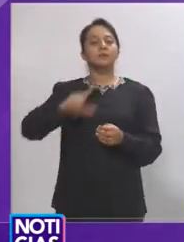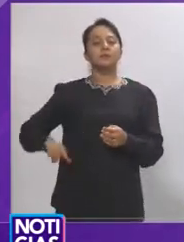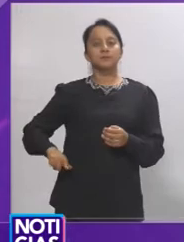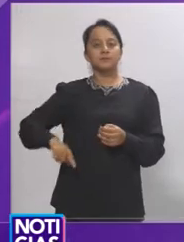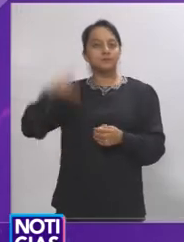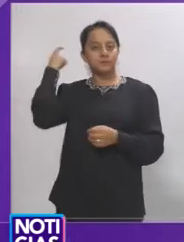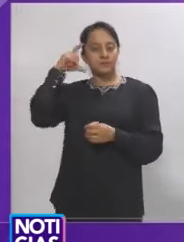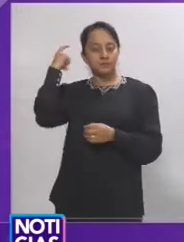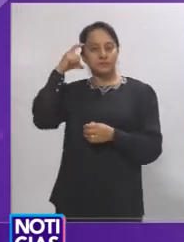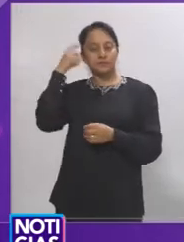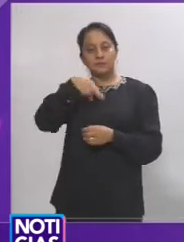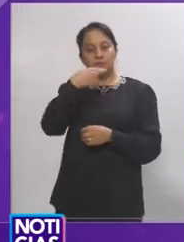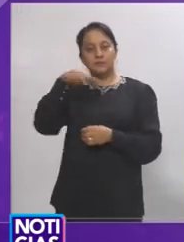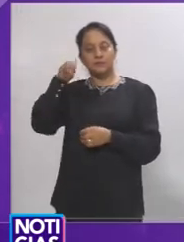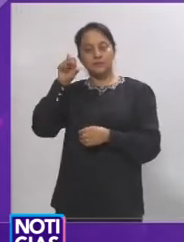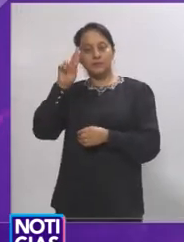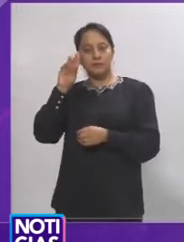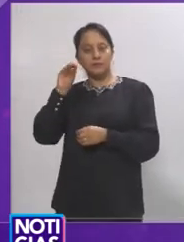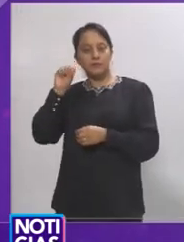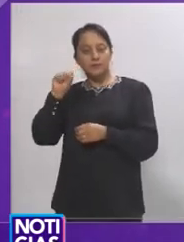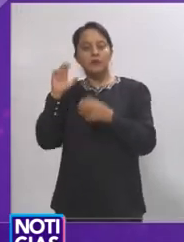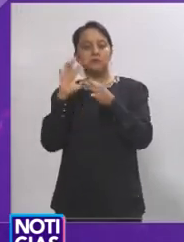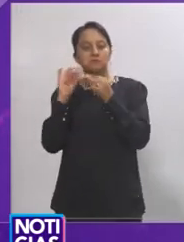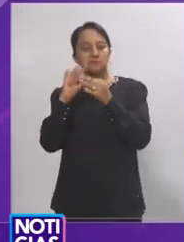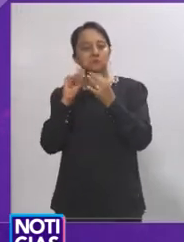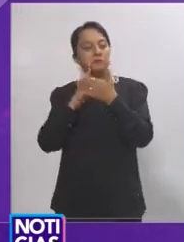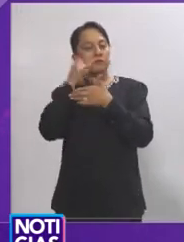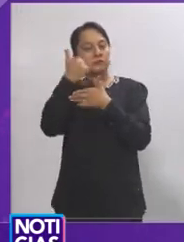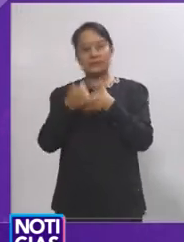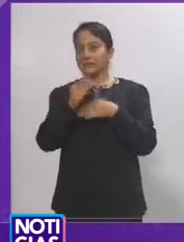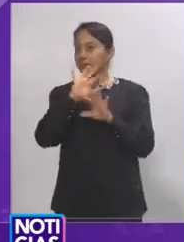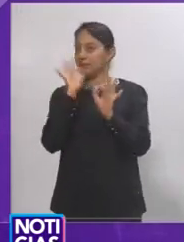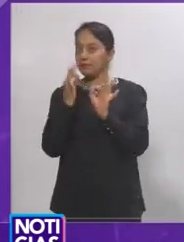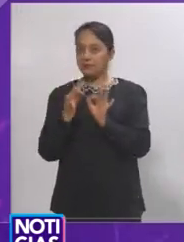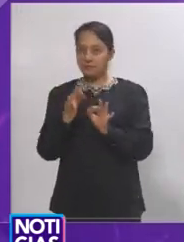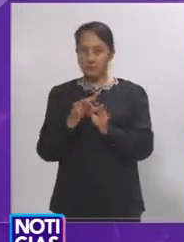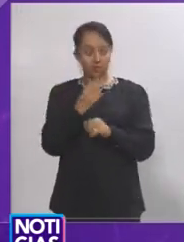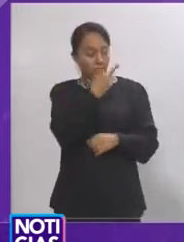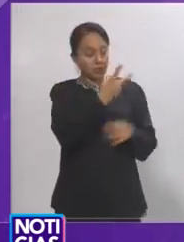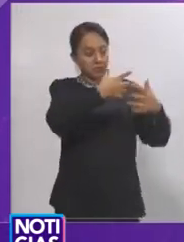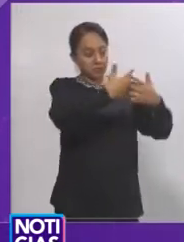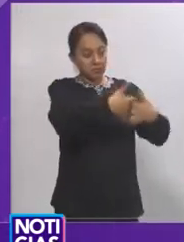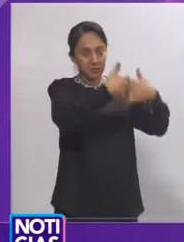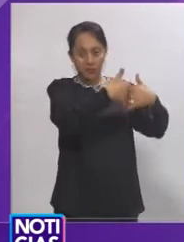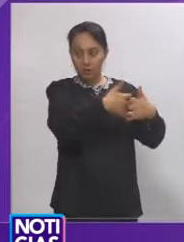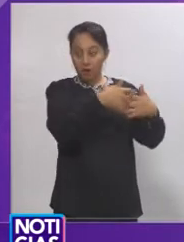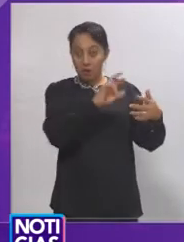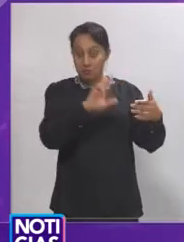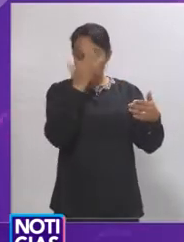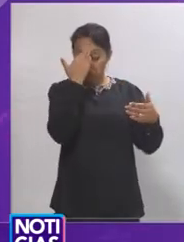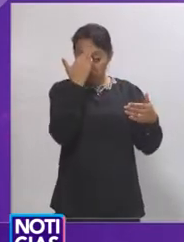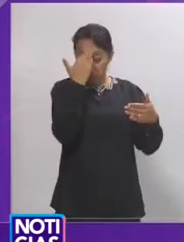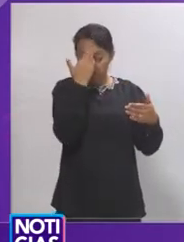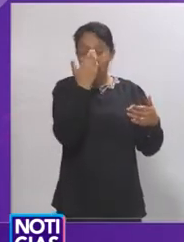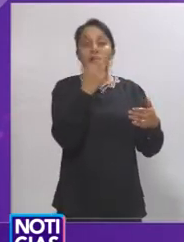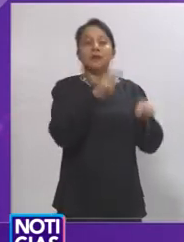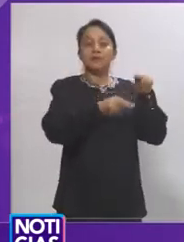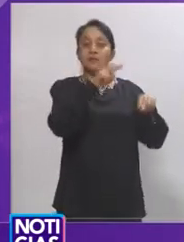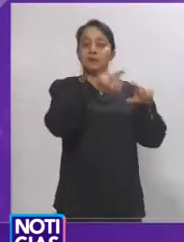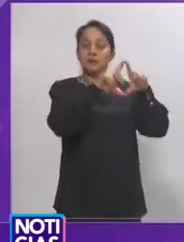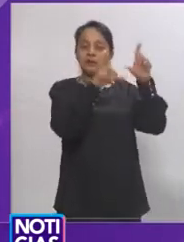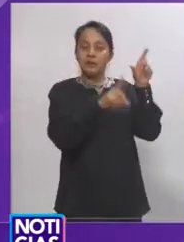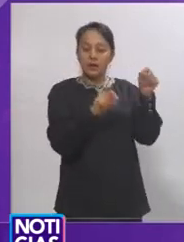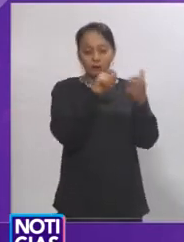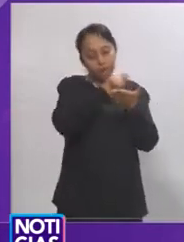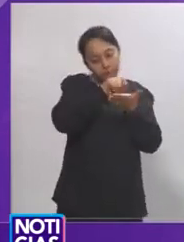municipal de Querétaro, Marcos Aguilar Vega, señaló que está listo el proyecto integral de dos empresas reconocidas a nivel nacional realizaron